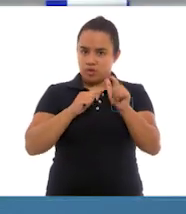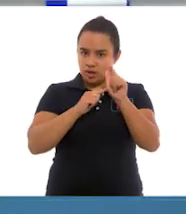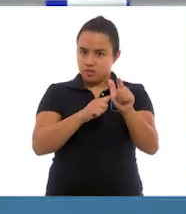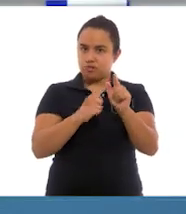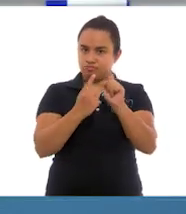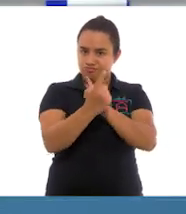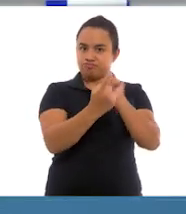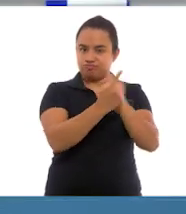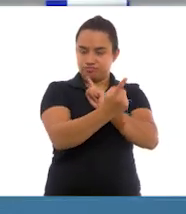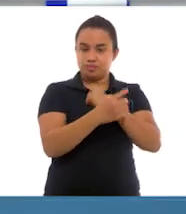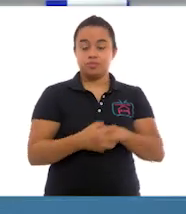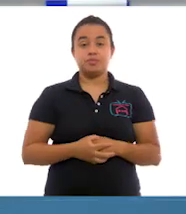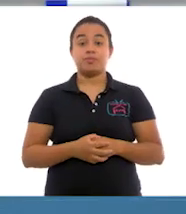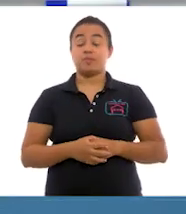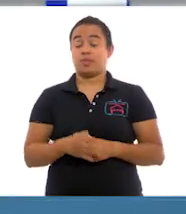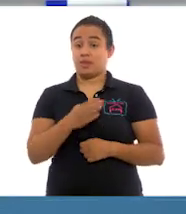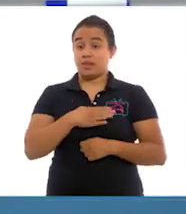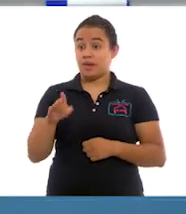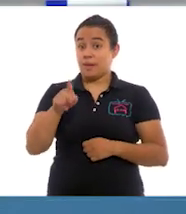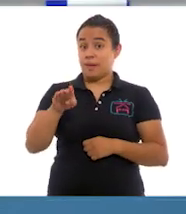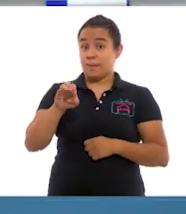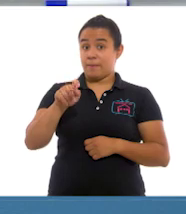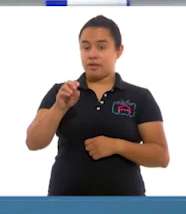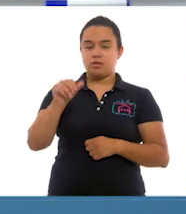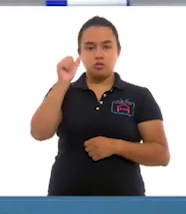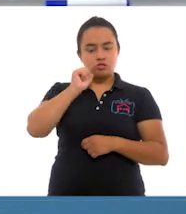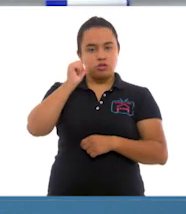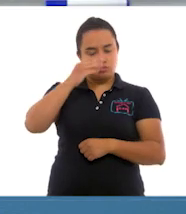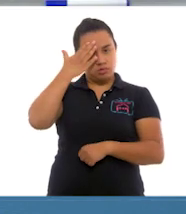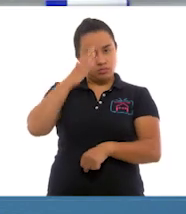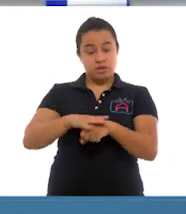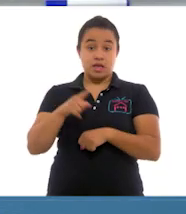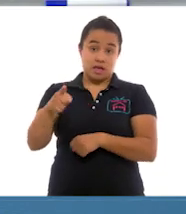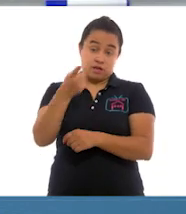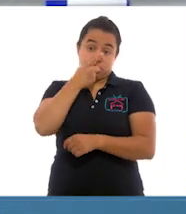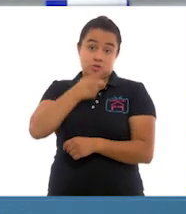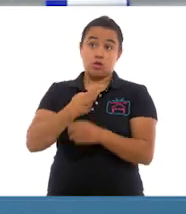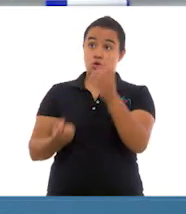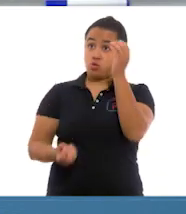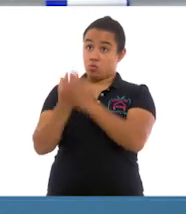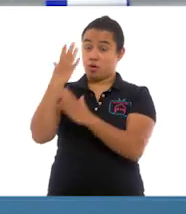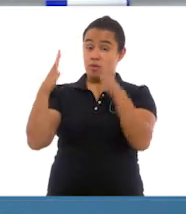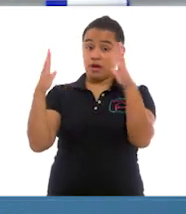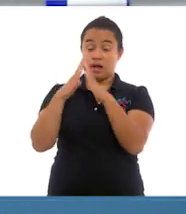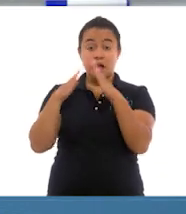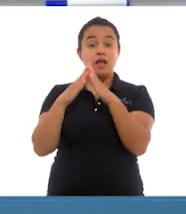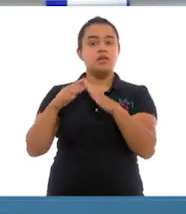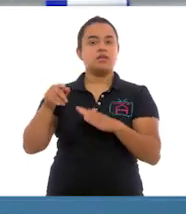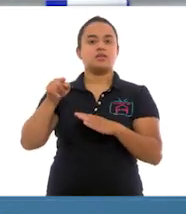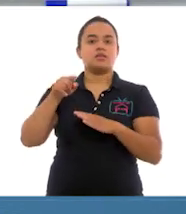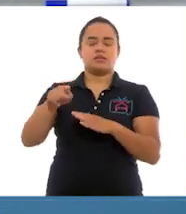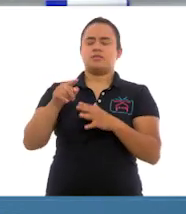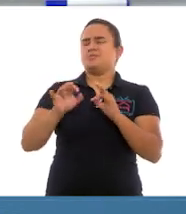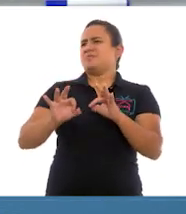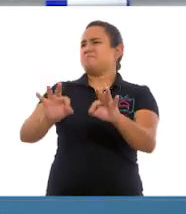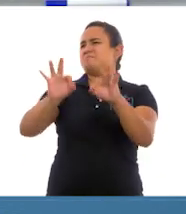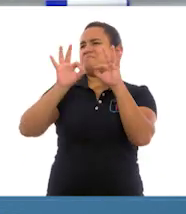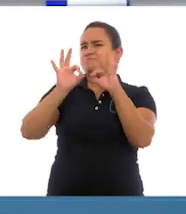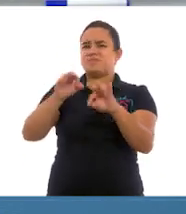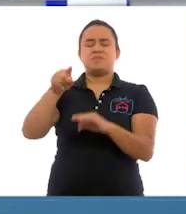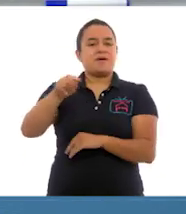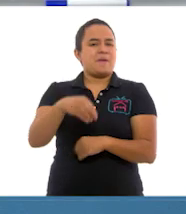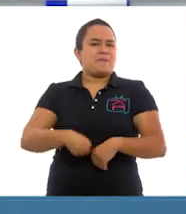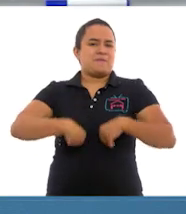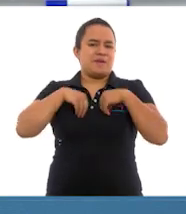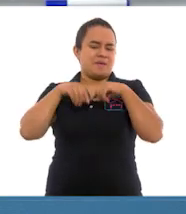Es genial que Benito lo tenga siempre presente. Él me dice que su nueva casa es un lugar estupendo para vivir.